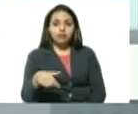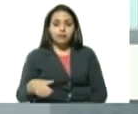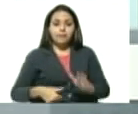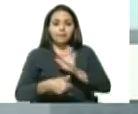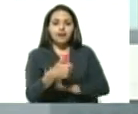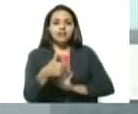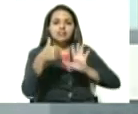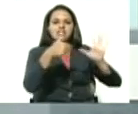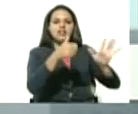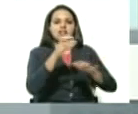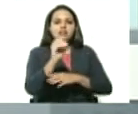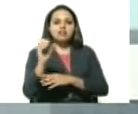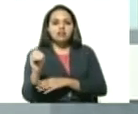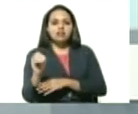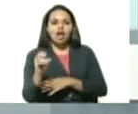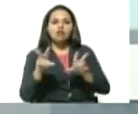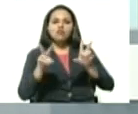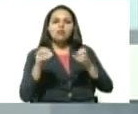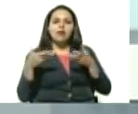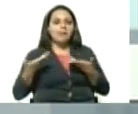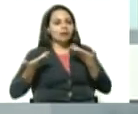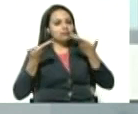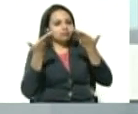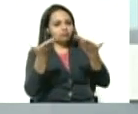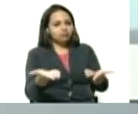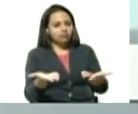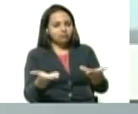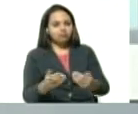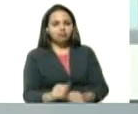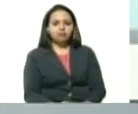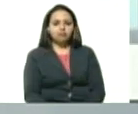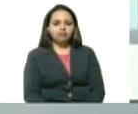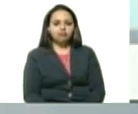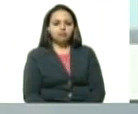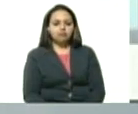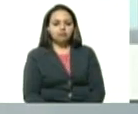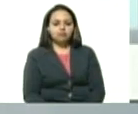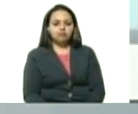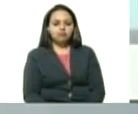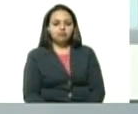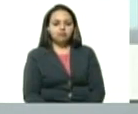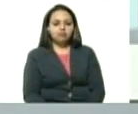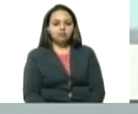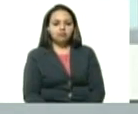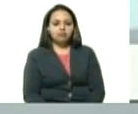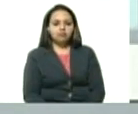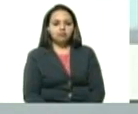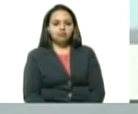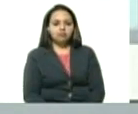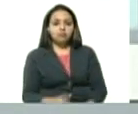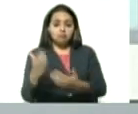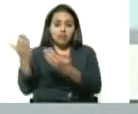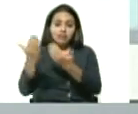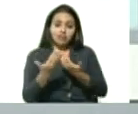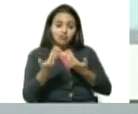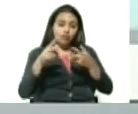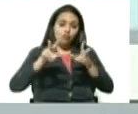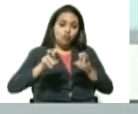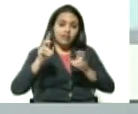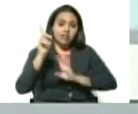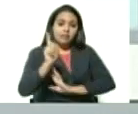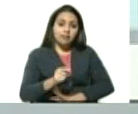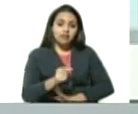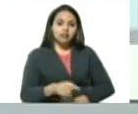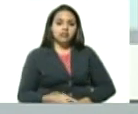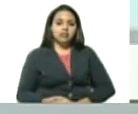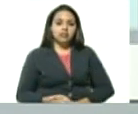unidades de paquete. De paquete, de calona, de paquete, van a llegar de paquete a